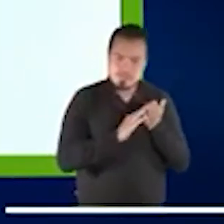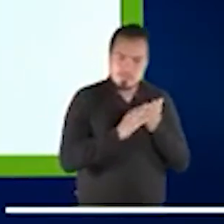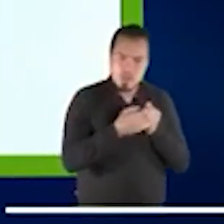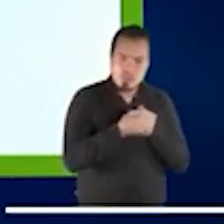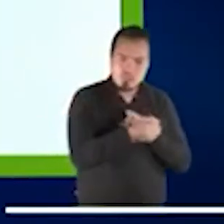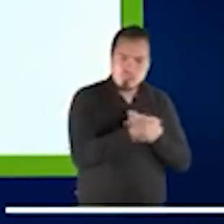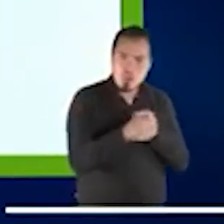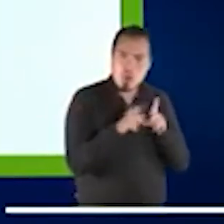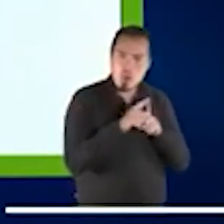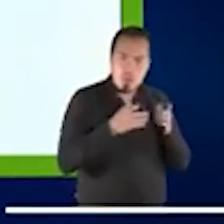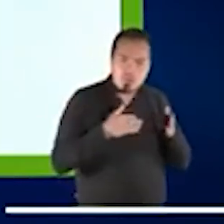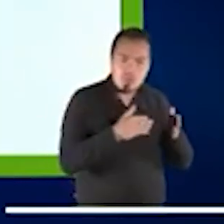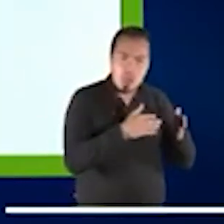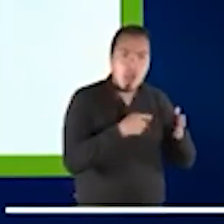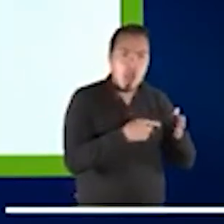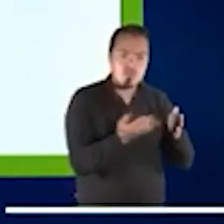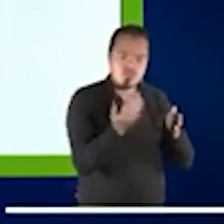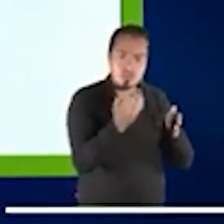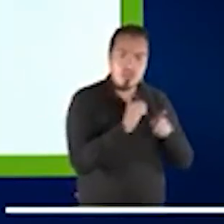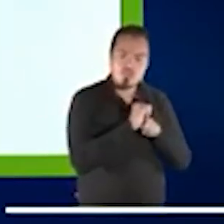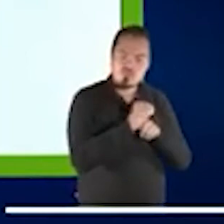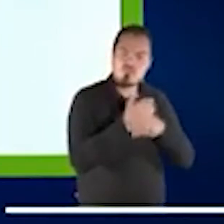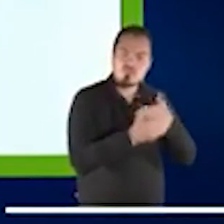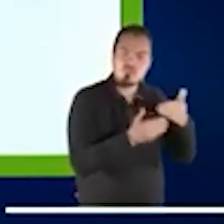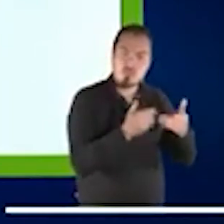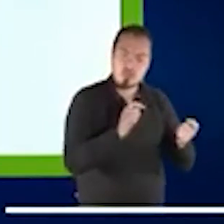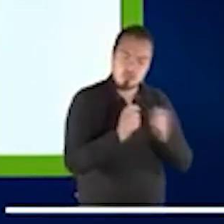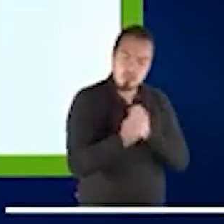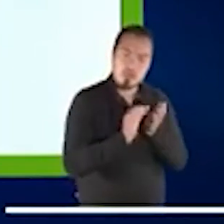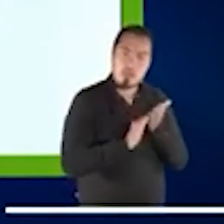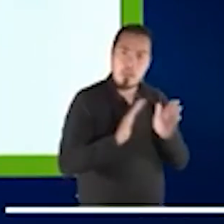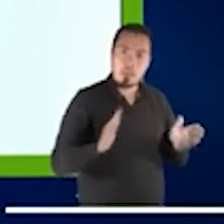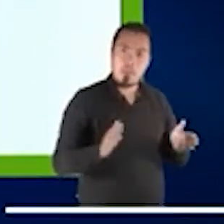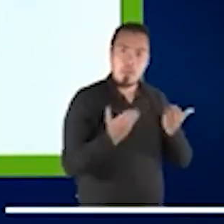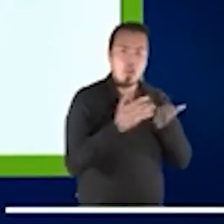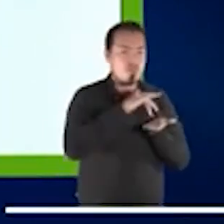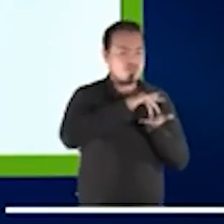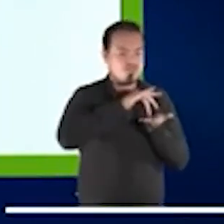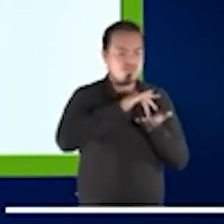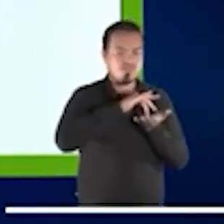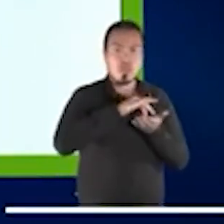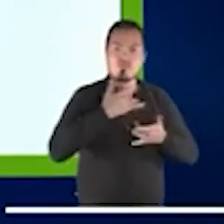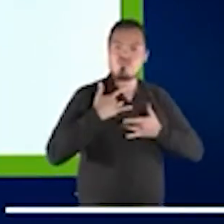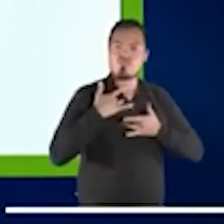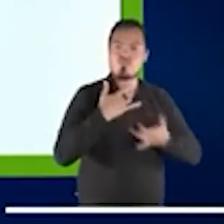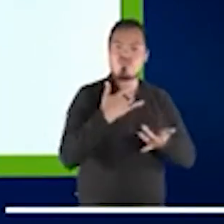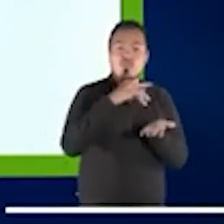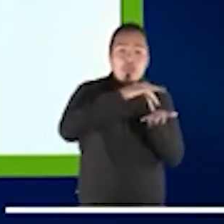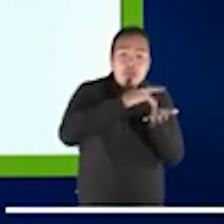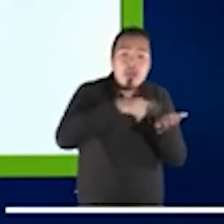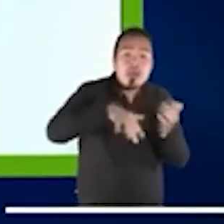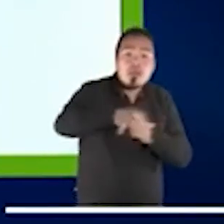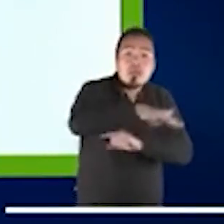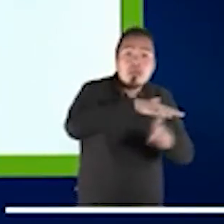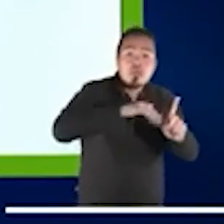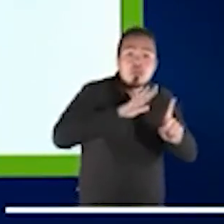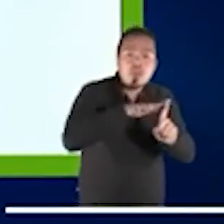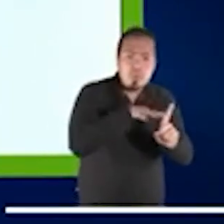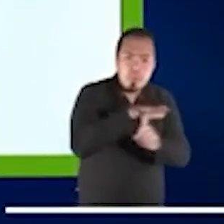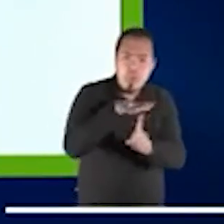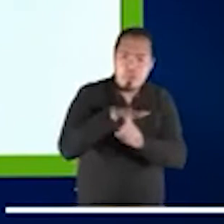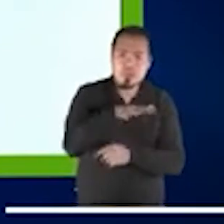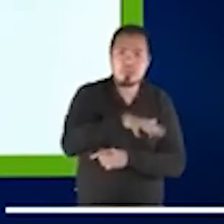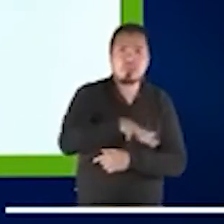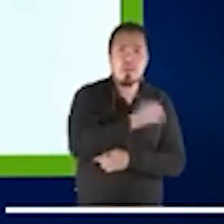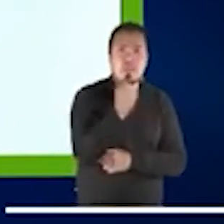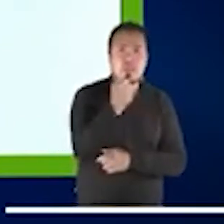viene organizado, por ejemplo, la participación activa y voluntaria de las partes afectadas. Y todo ese